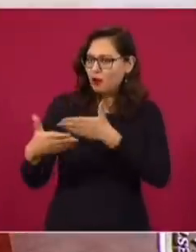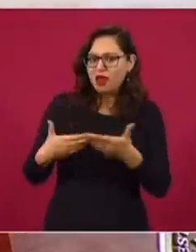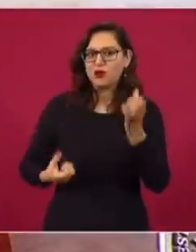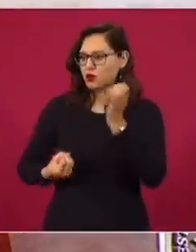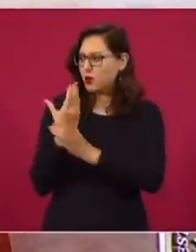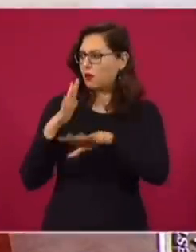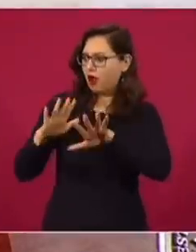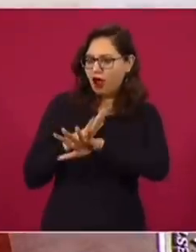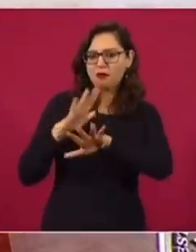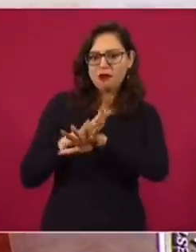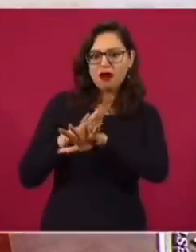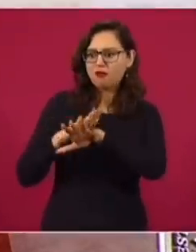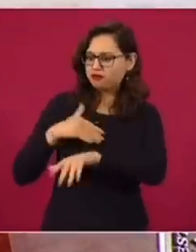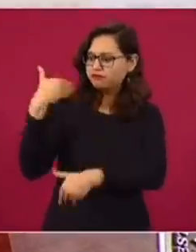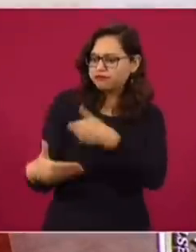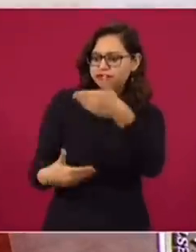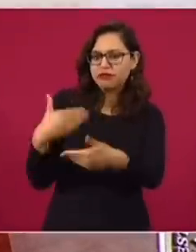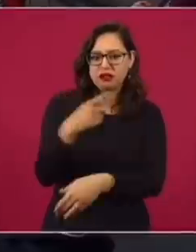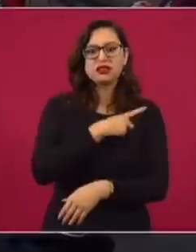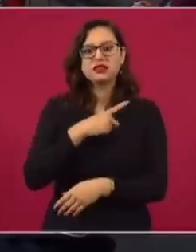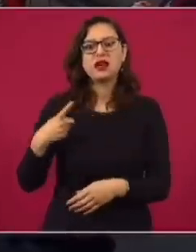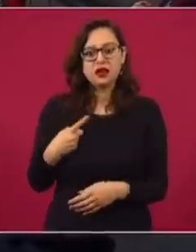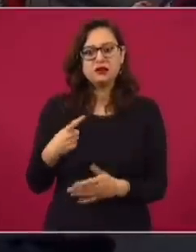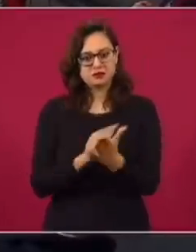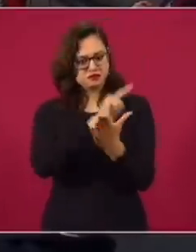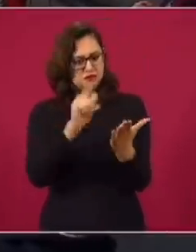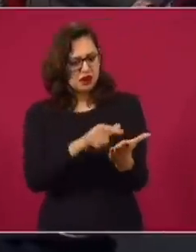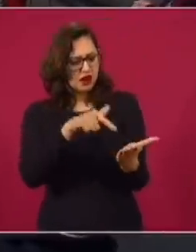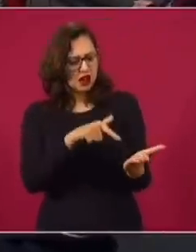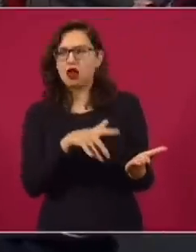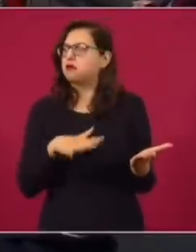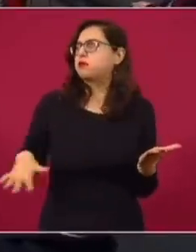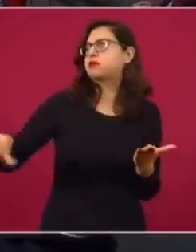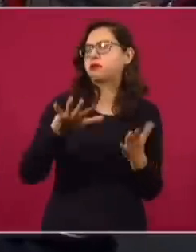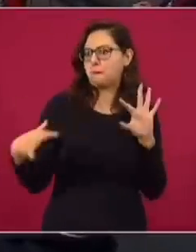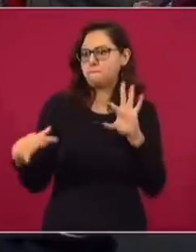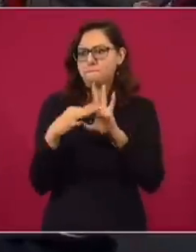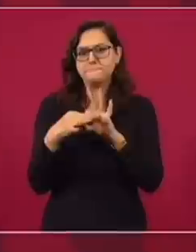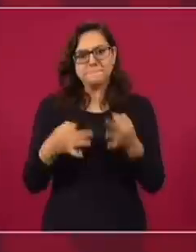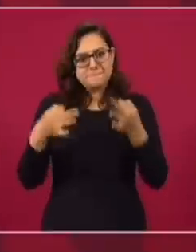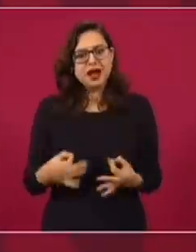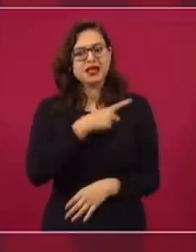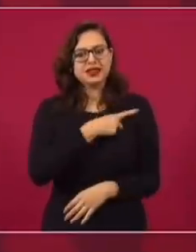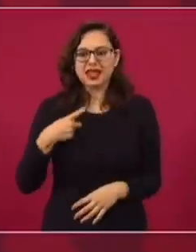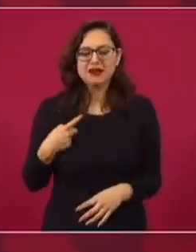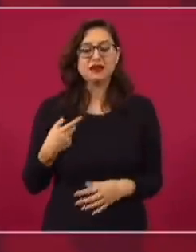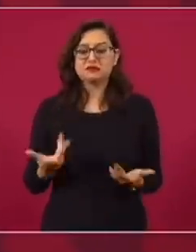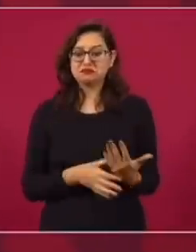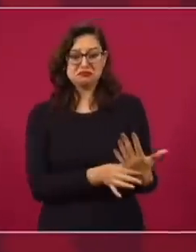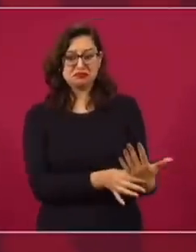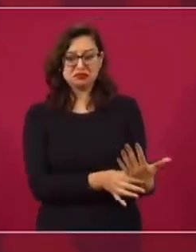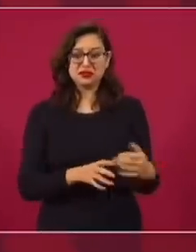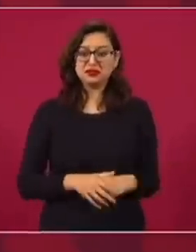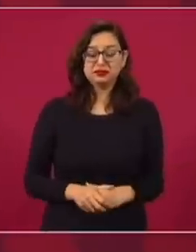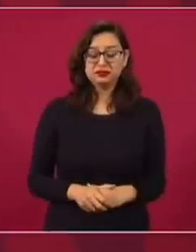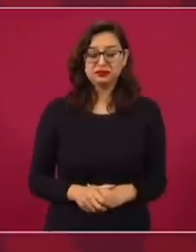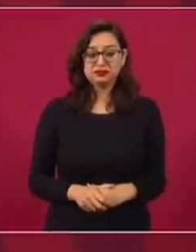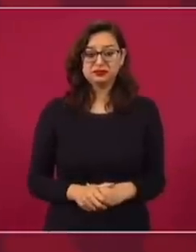hay que actualizar las leyes, hay que ponerlas en correspondencia con la nueva realidad. Esto es elemental, eso fue lo que dijo.